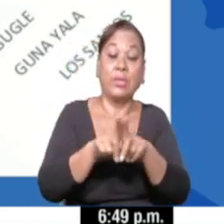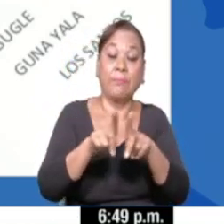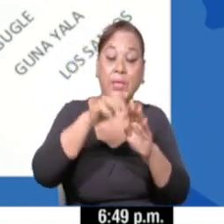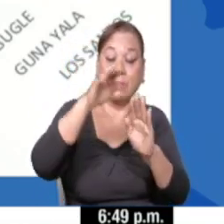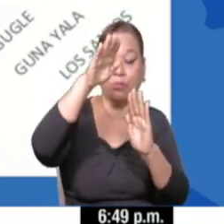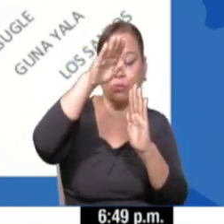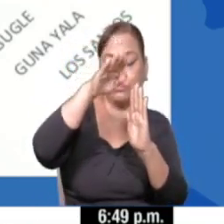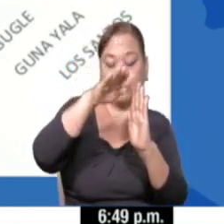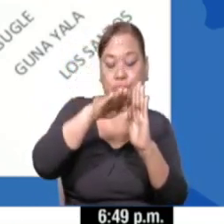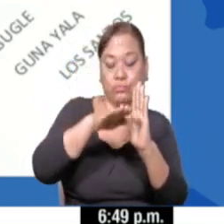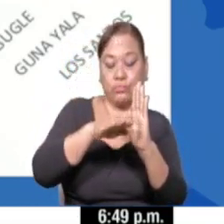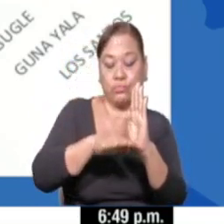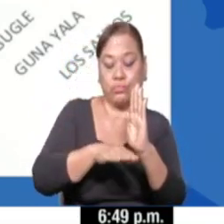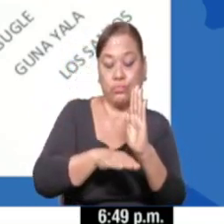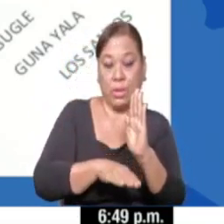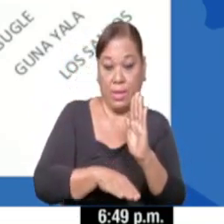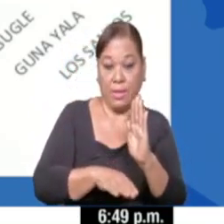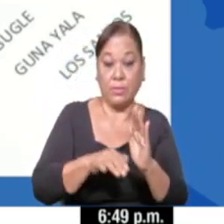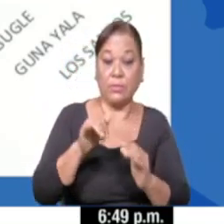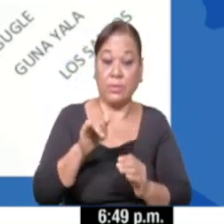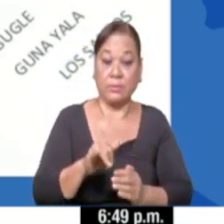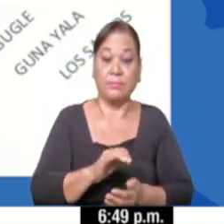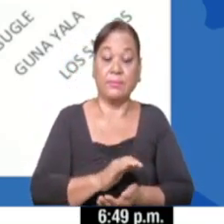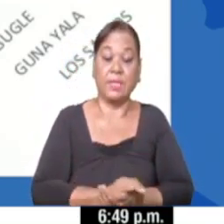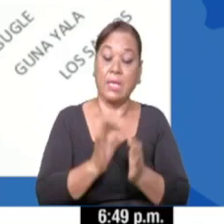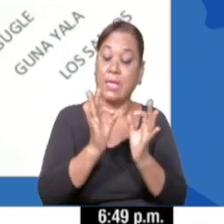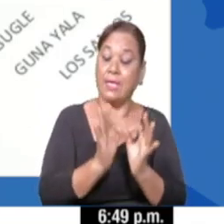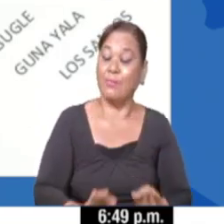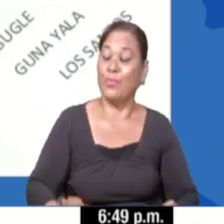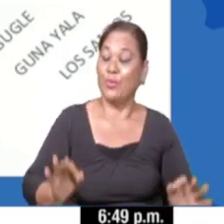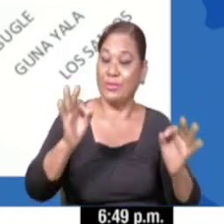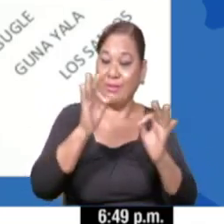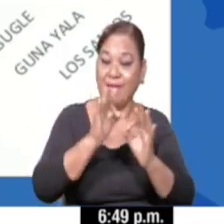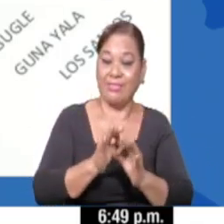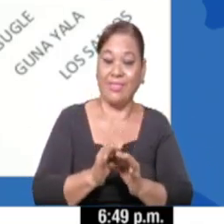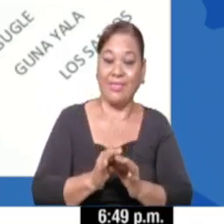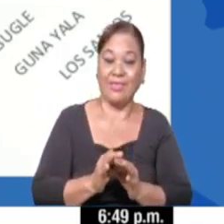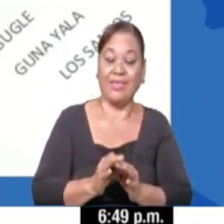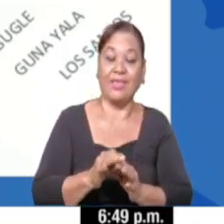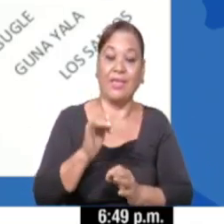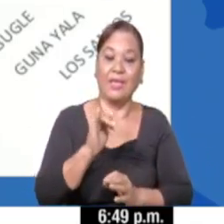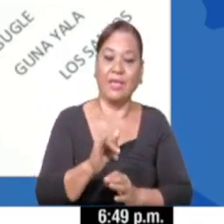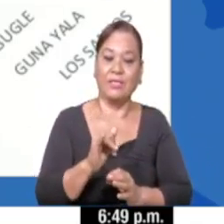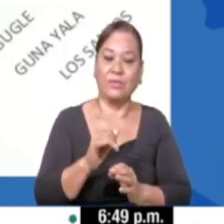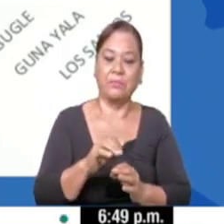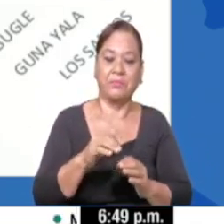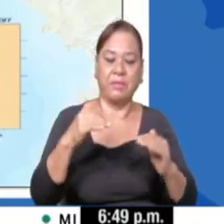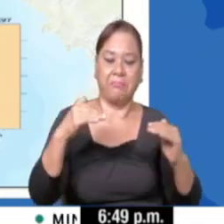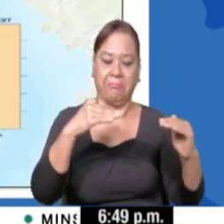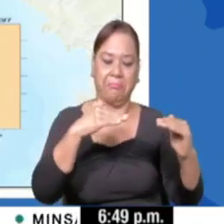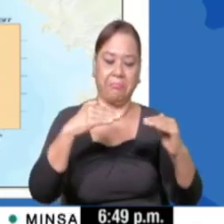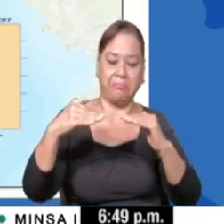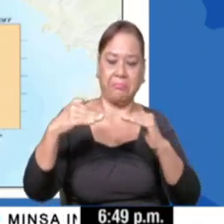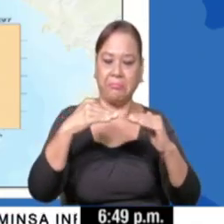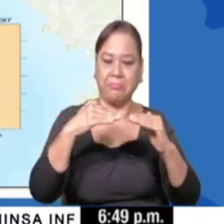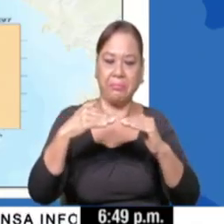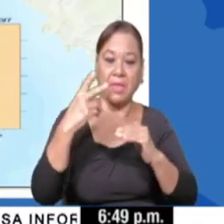de 300 casos por 100 mil habitantes. Importante porque vemos la tendencia a la estabilización.